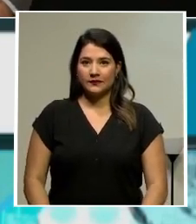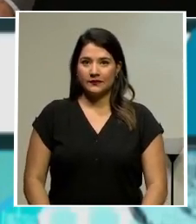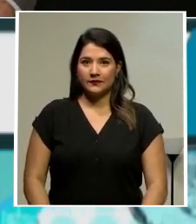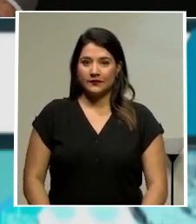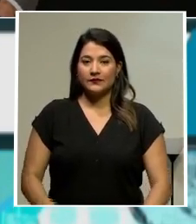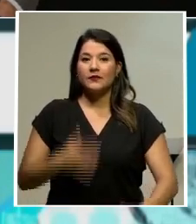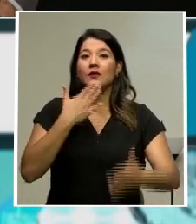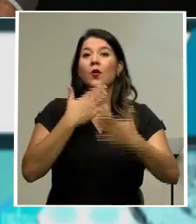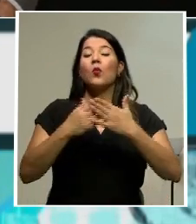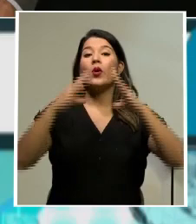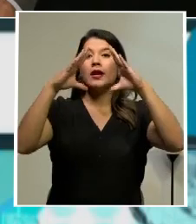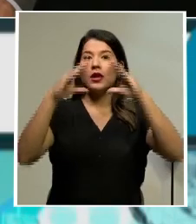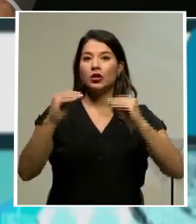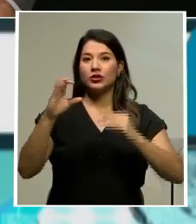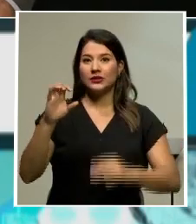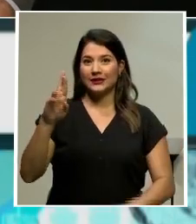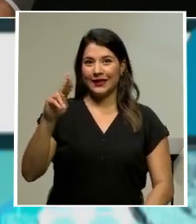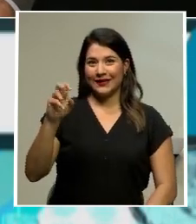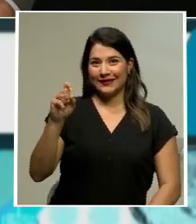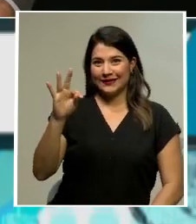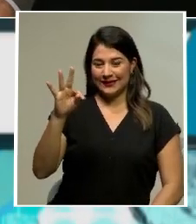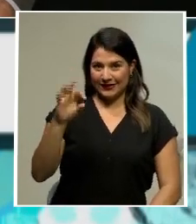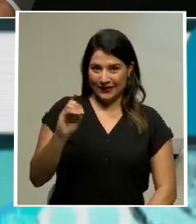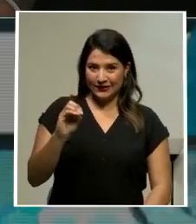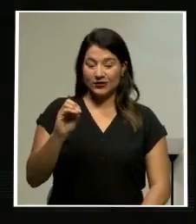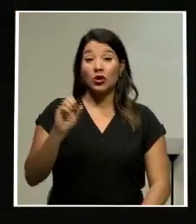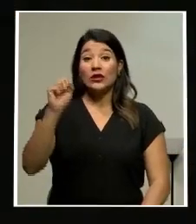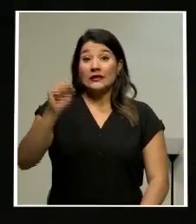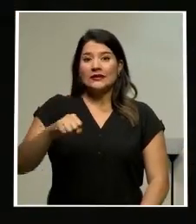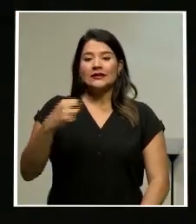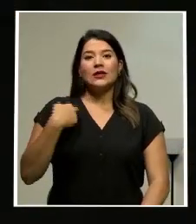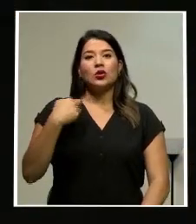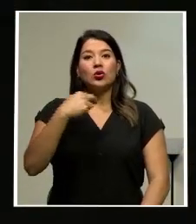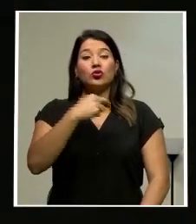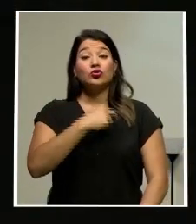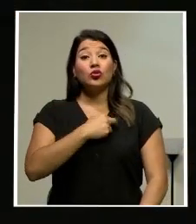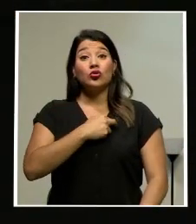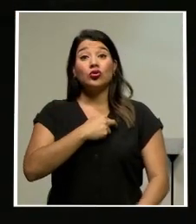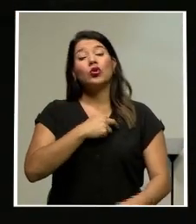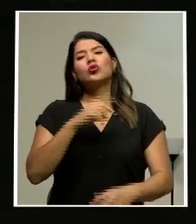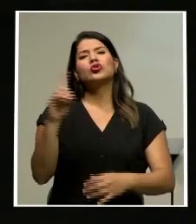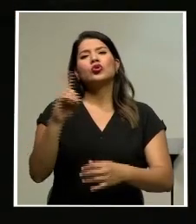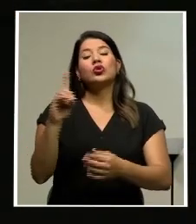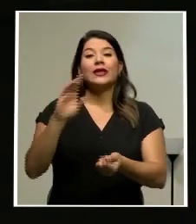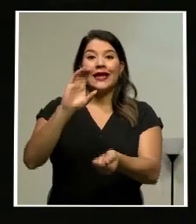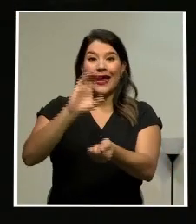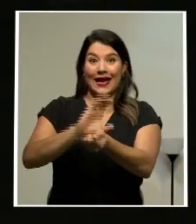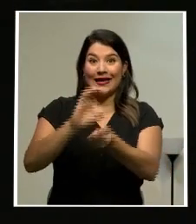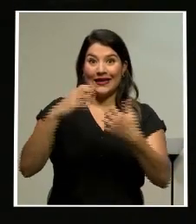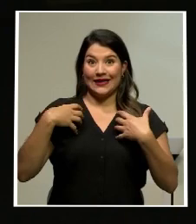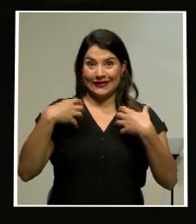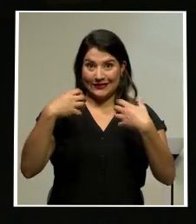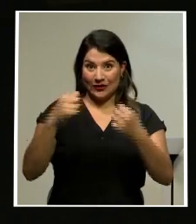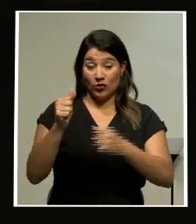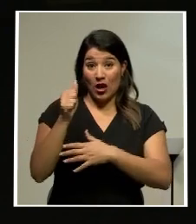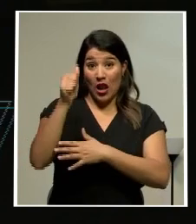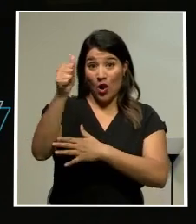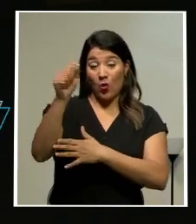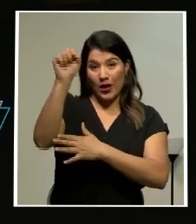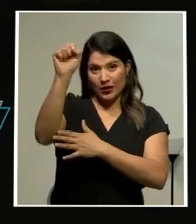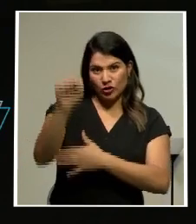Buenas noches, don Ernesto. Para usted y para los televidentes, así es, estamos frente al área de salud de Alajuela Sur,